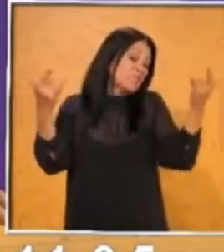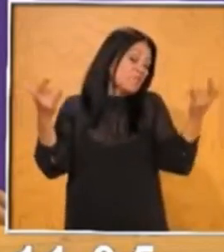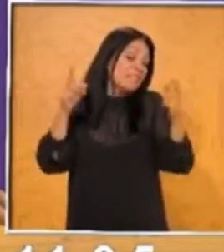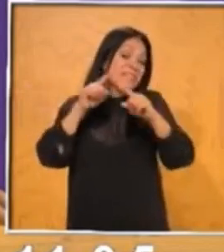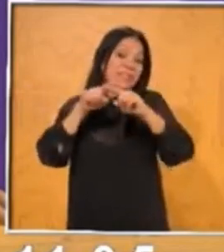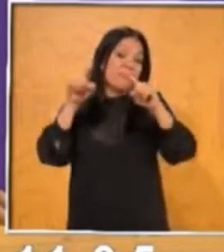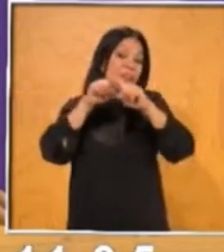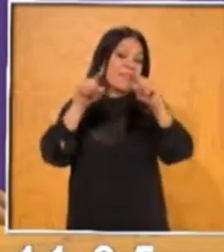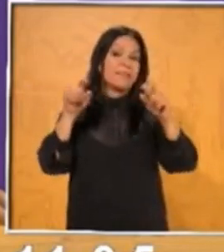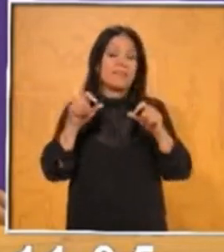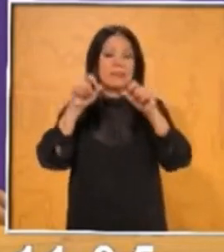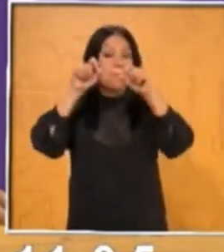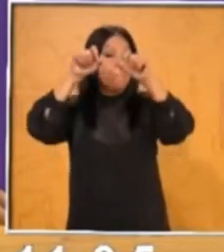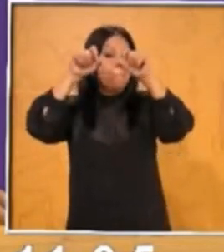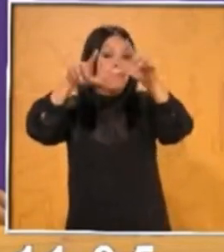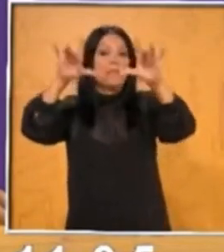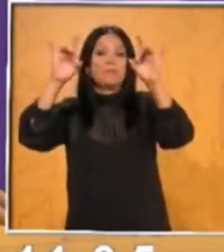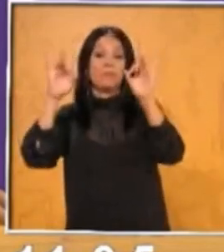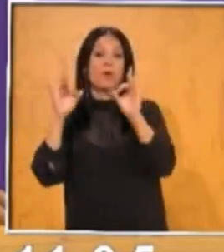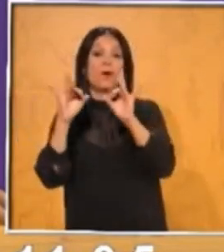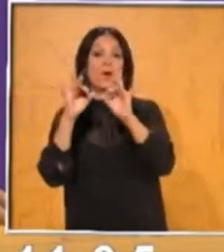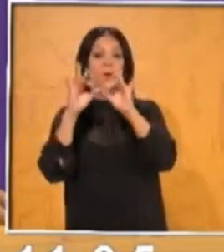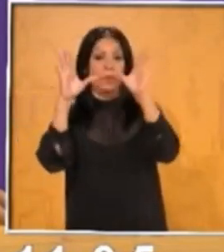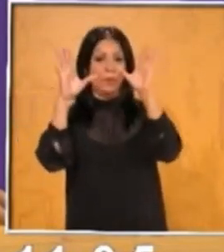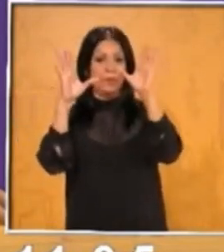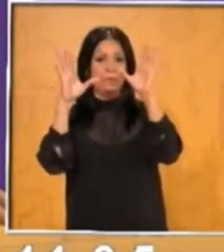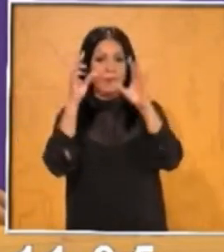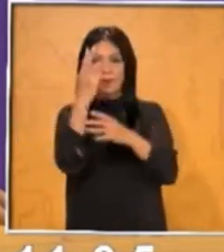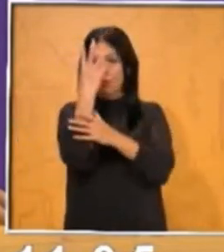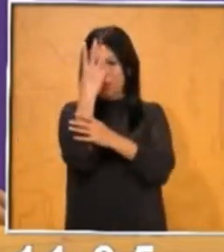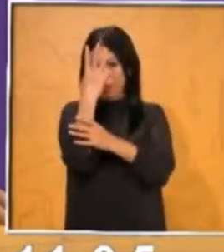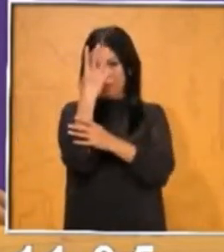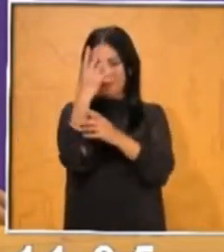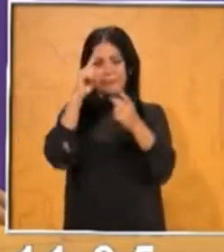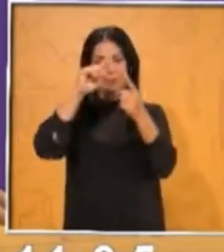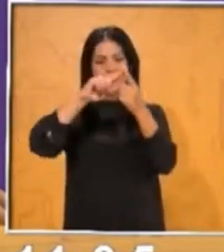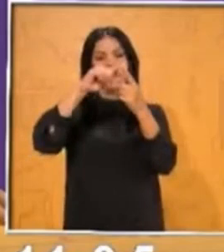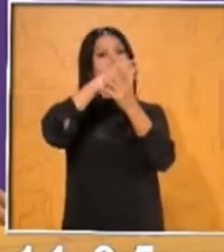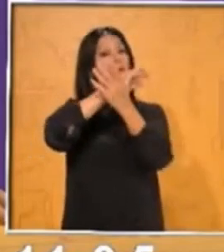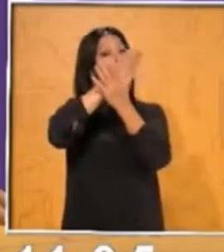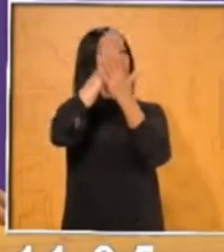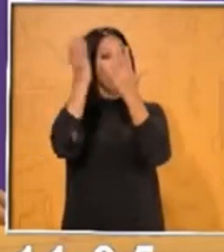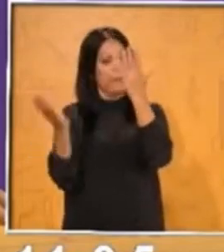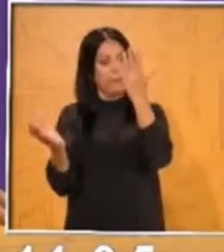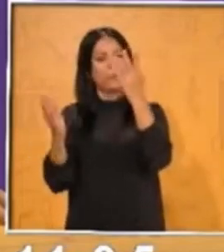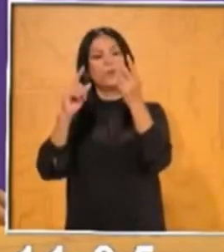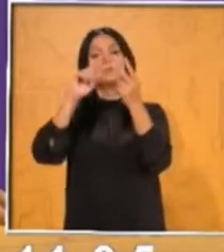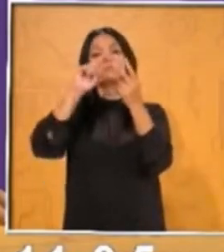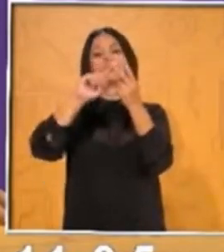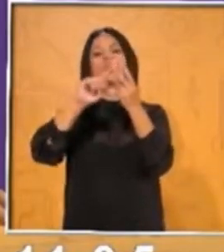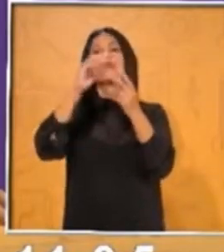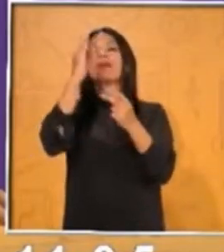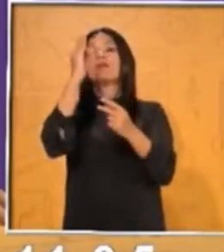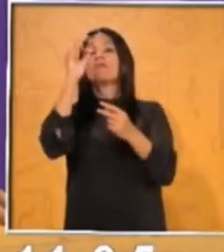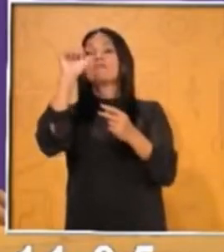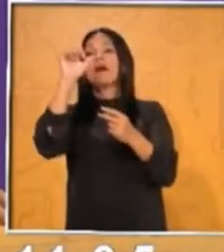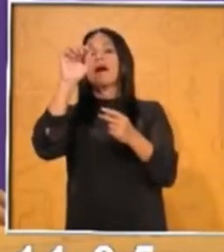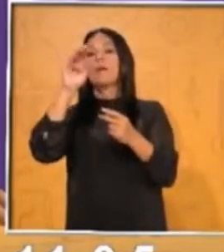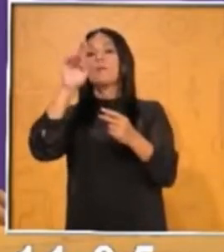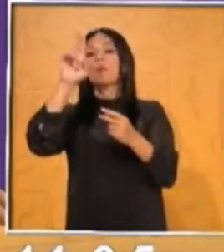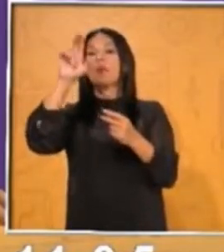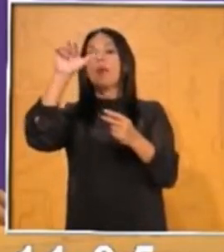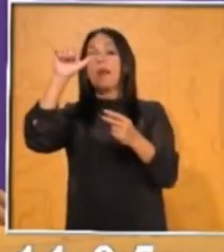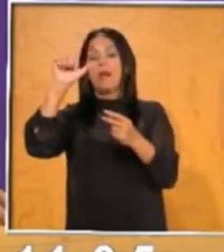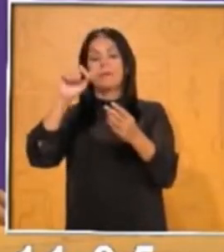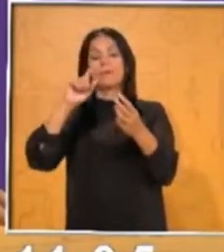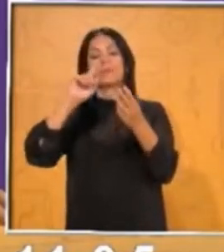aquí estas son las diferencias de estos tres tipos de texto. ¿Qué vamos a hacer ahora? Vas a tomar, por favor, tu libreta, tu lápiz